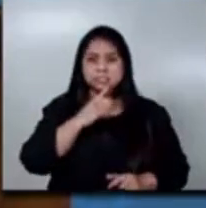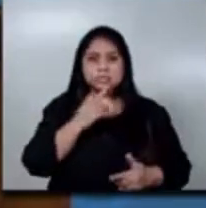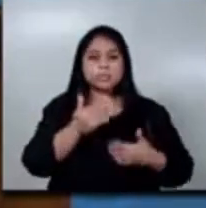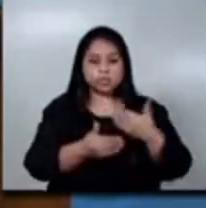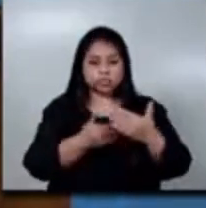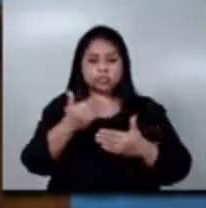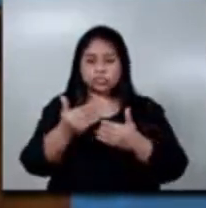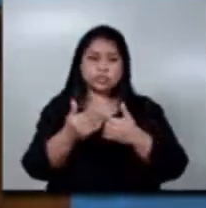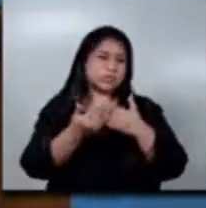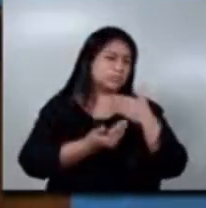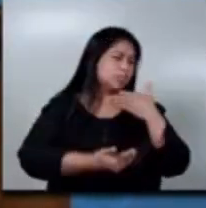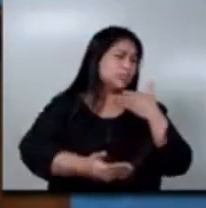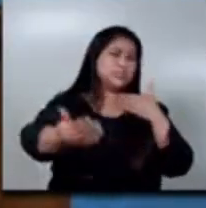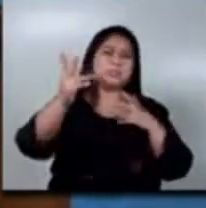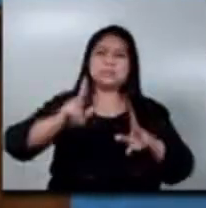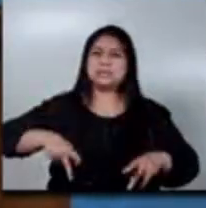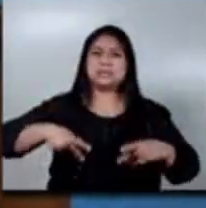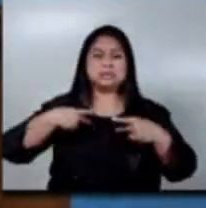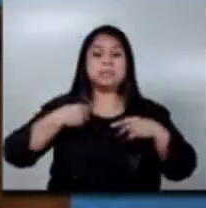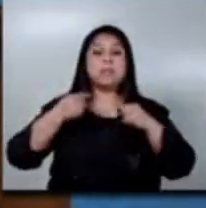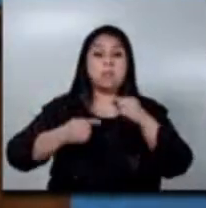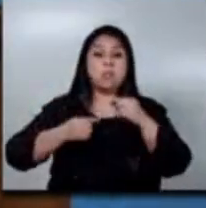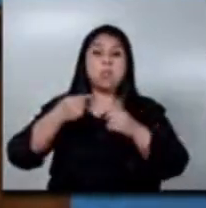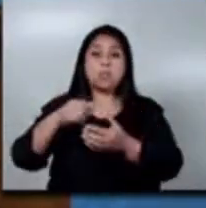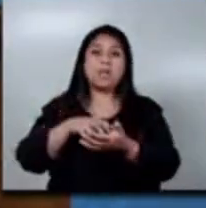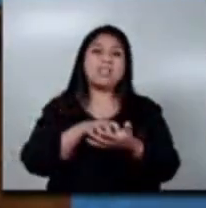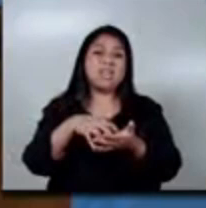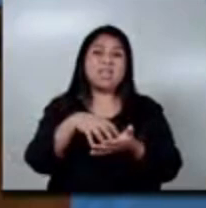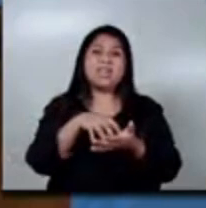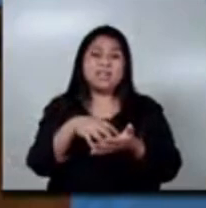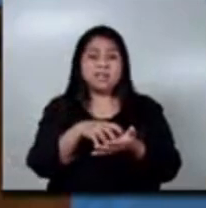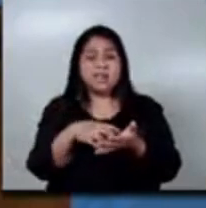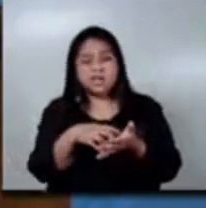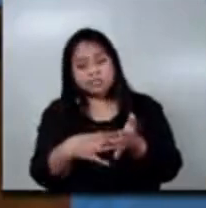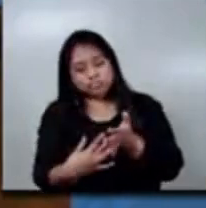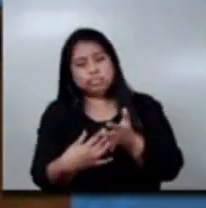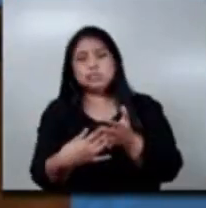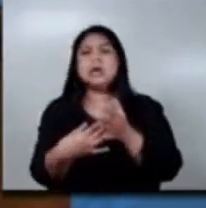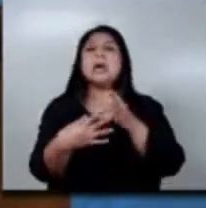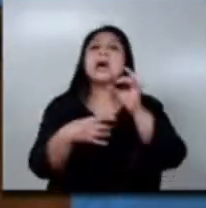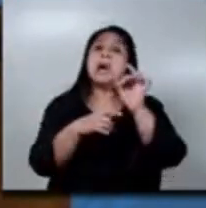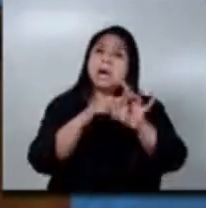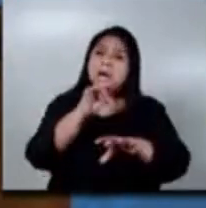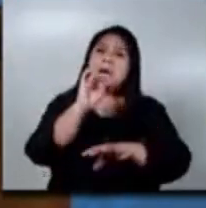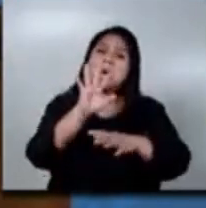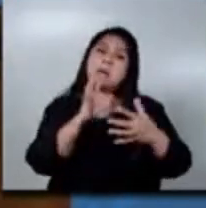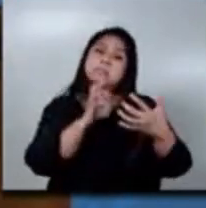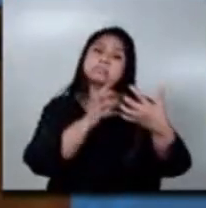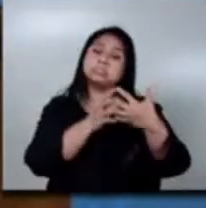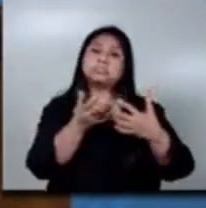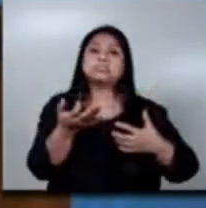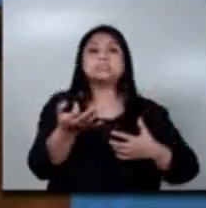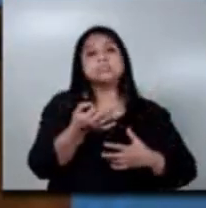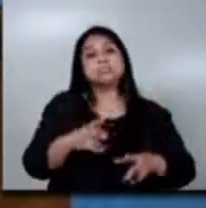crónico y son progresivamente debilitantes. Algunas son compatibles con una calidad de vida